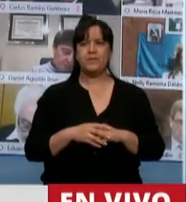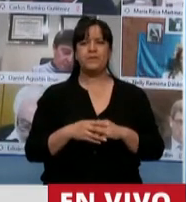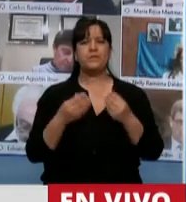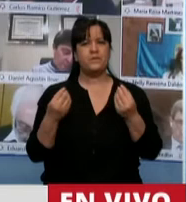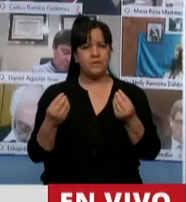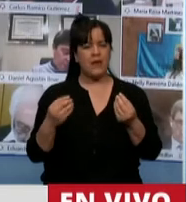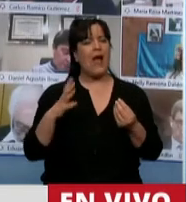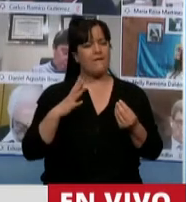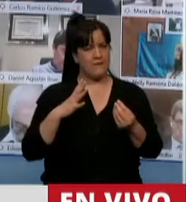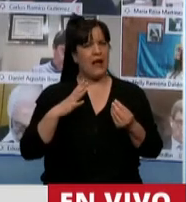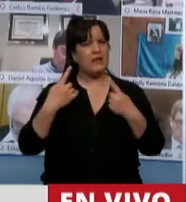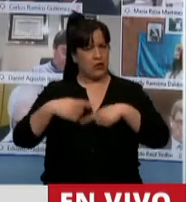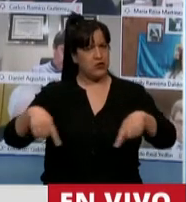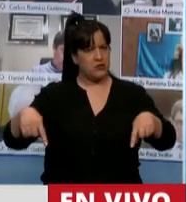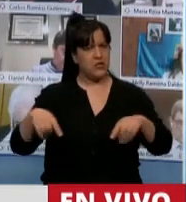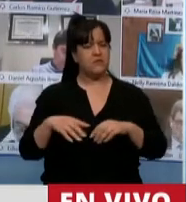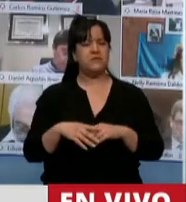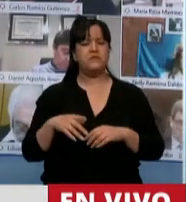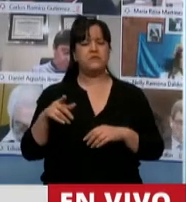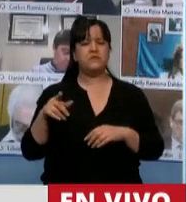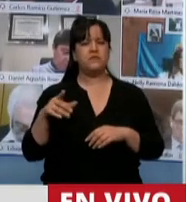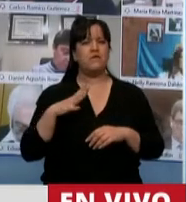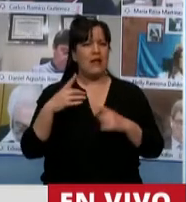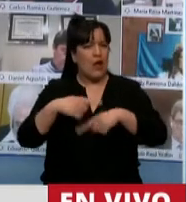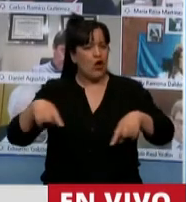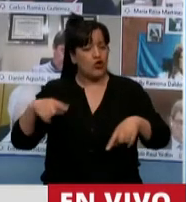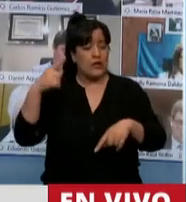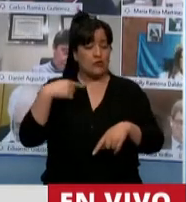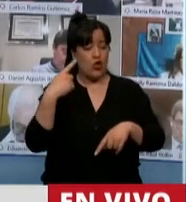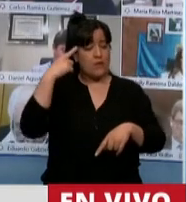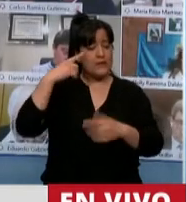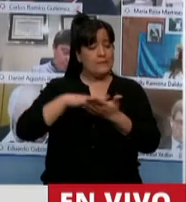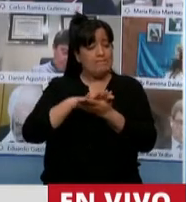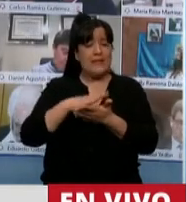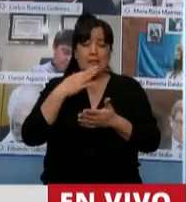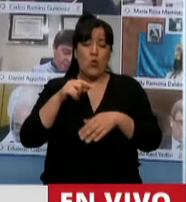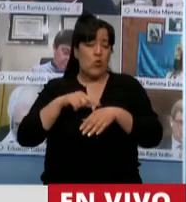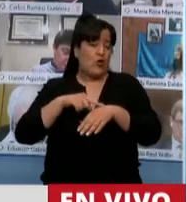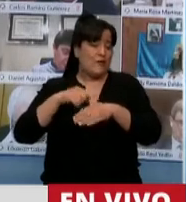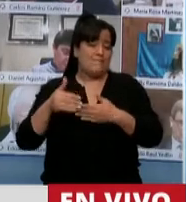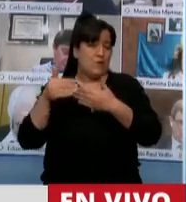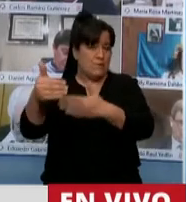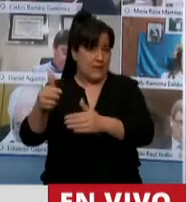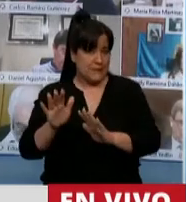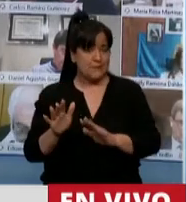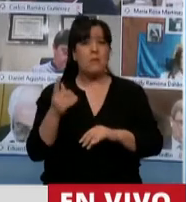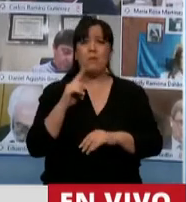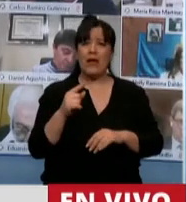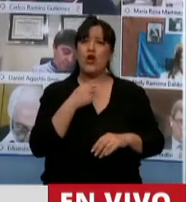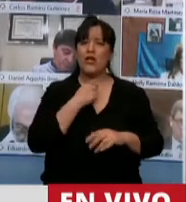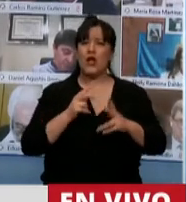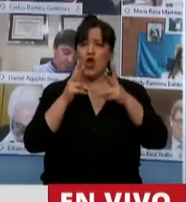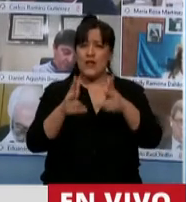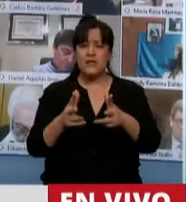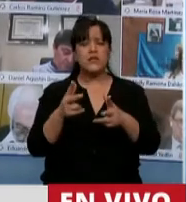asignaturas pendientes que pensábamos resolver y van a quedar para otra oportunidad, quiero señalar y valorar